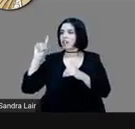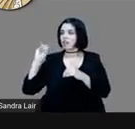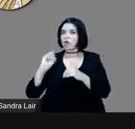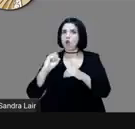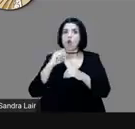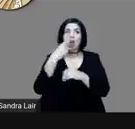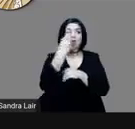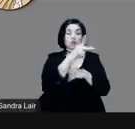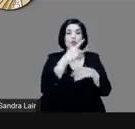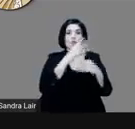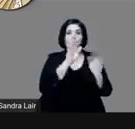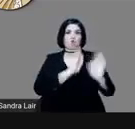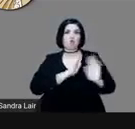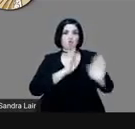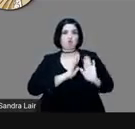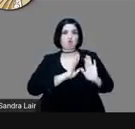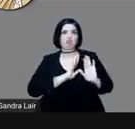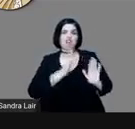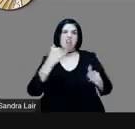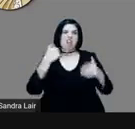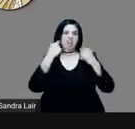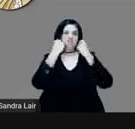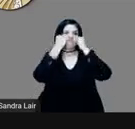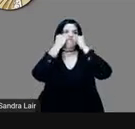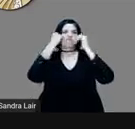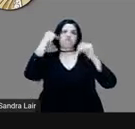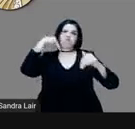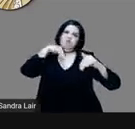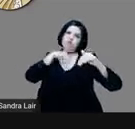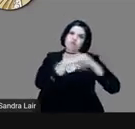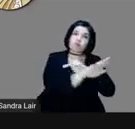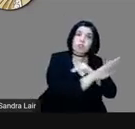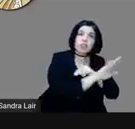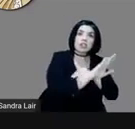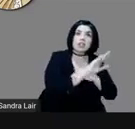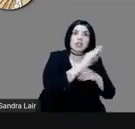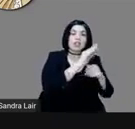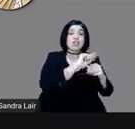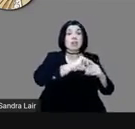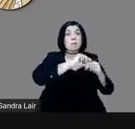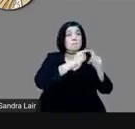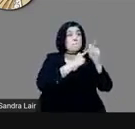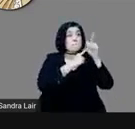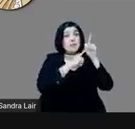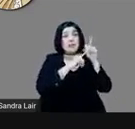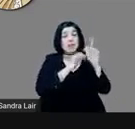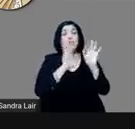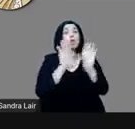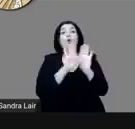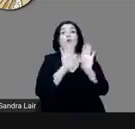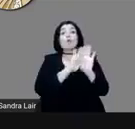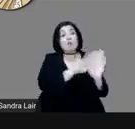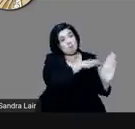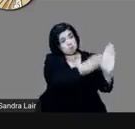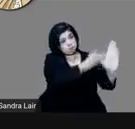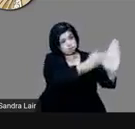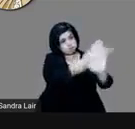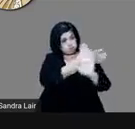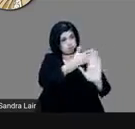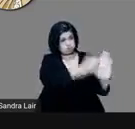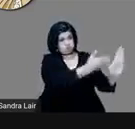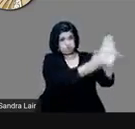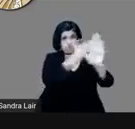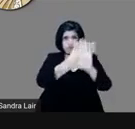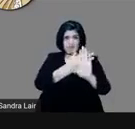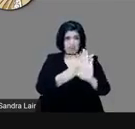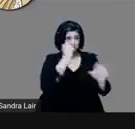irrumpe en el recinto ceremonial y empiezan a atacar a quienes participaban en aquella